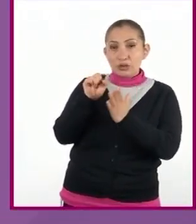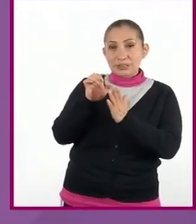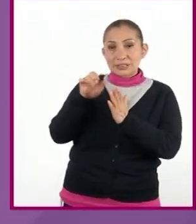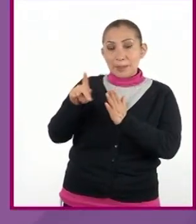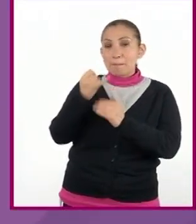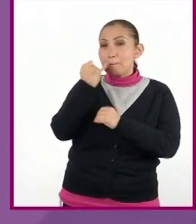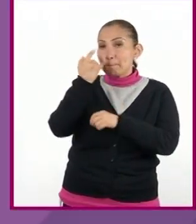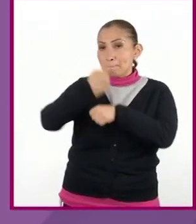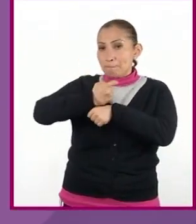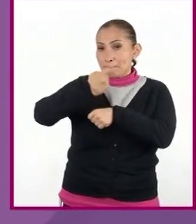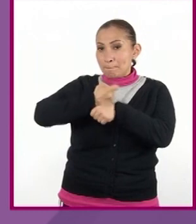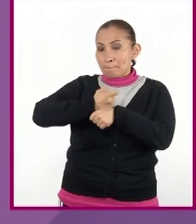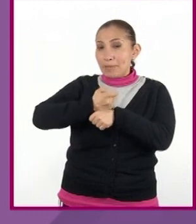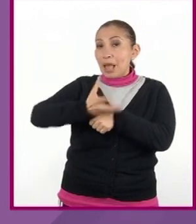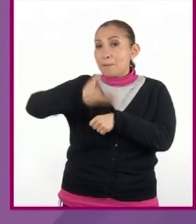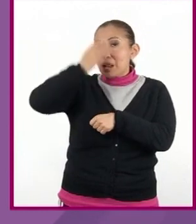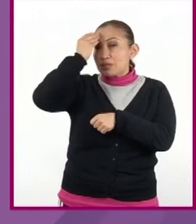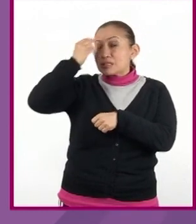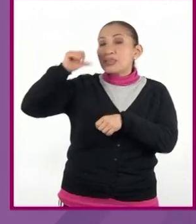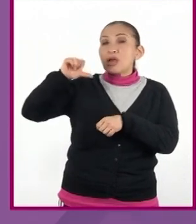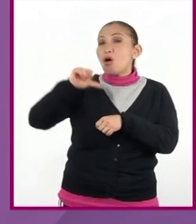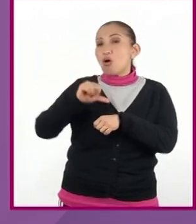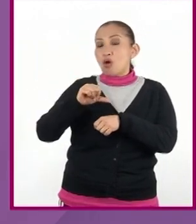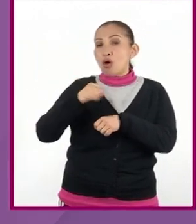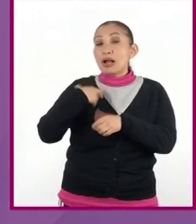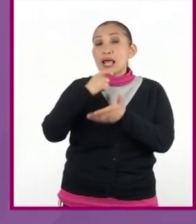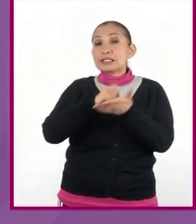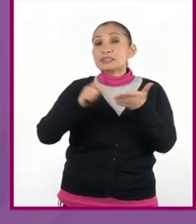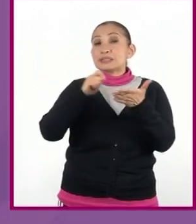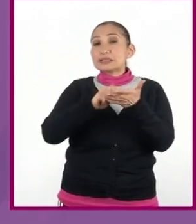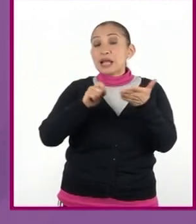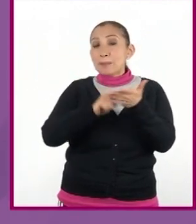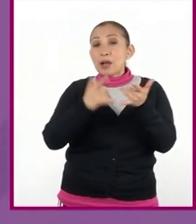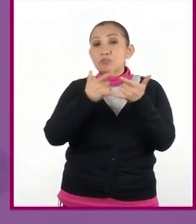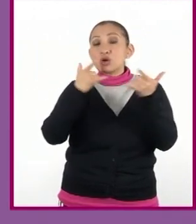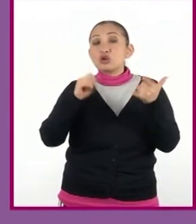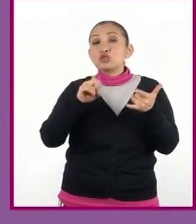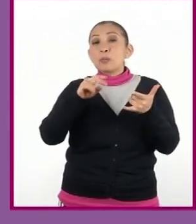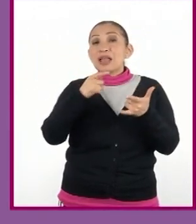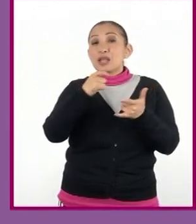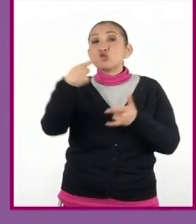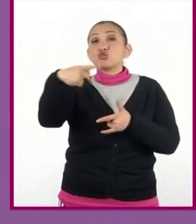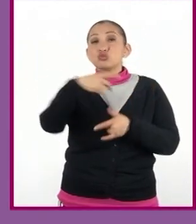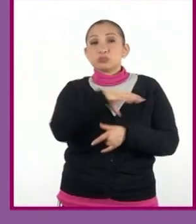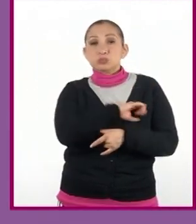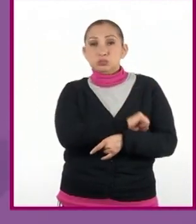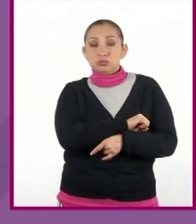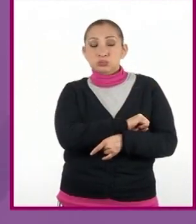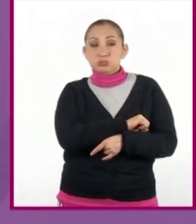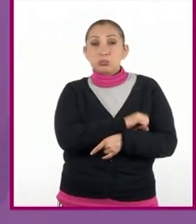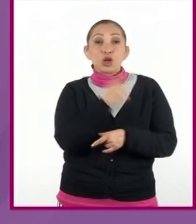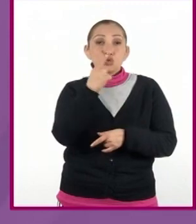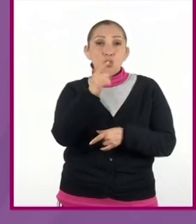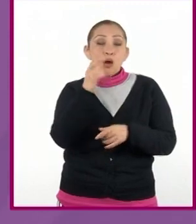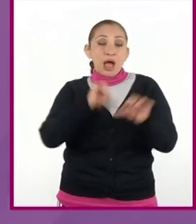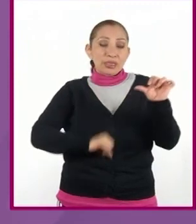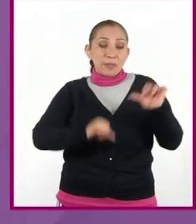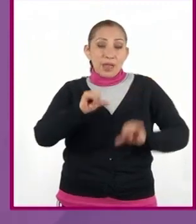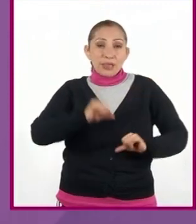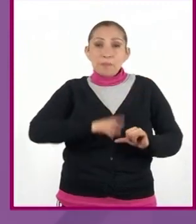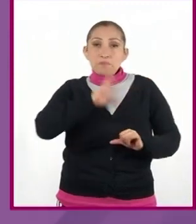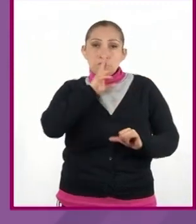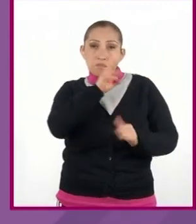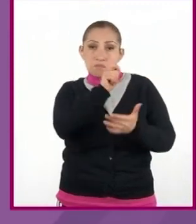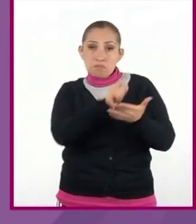de lengua materna el aprendizaje esperado, escribe cuentos de un subgénero de su preferencia y resolver las actividades